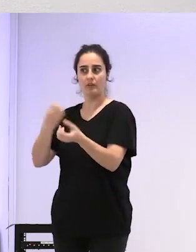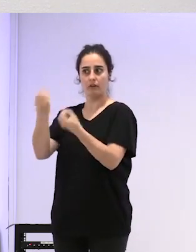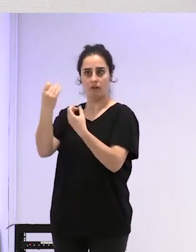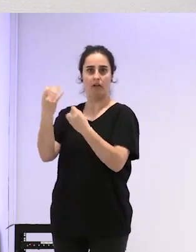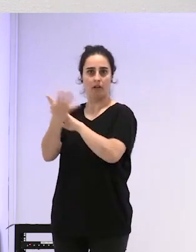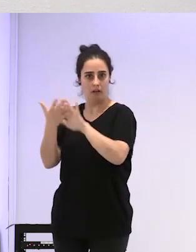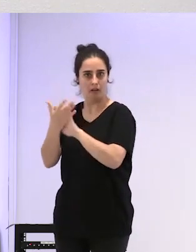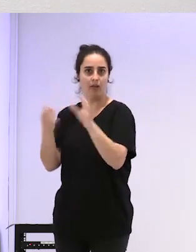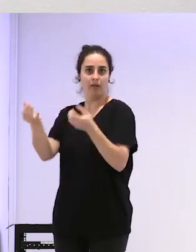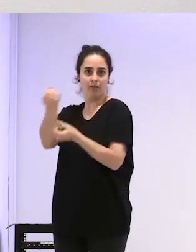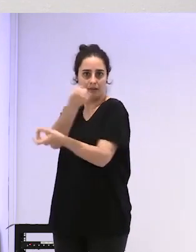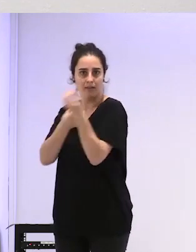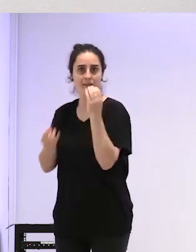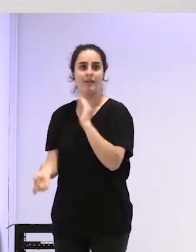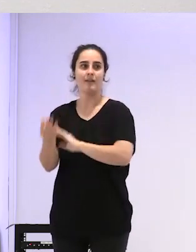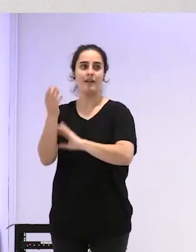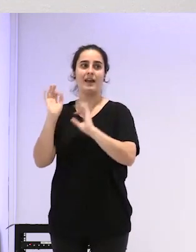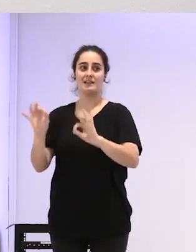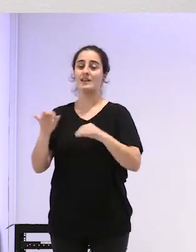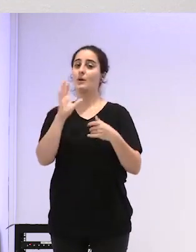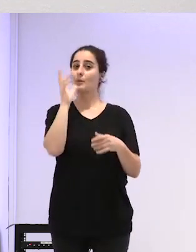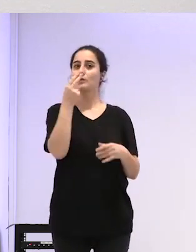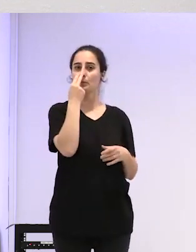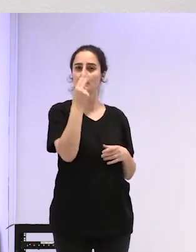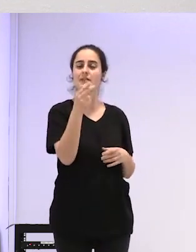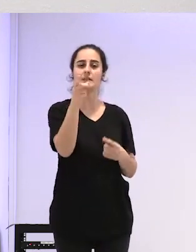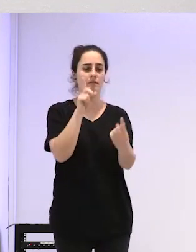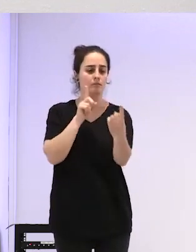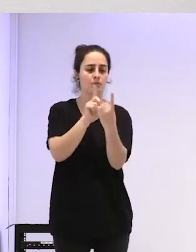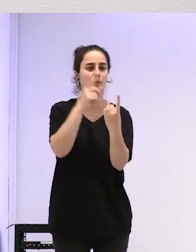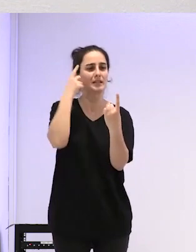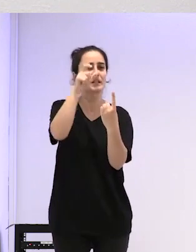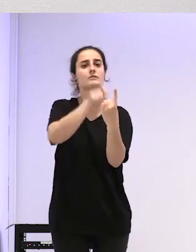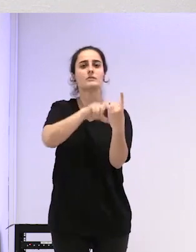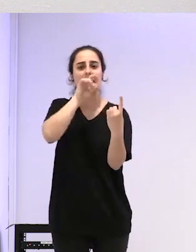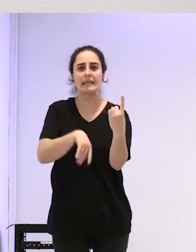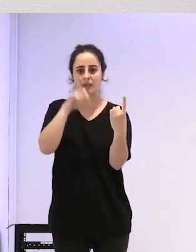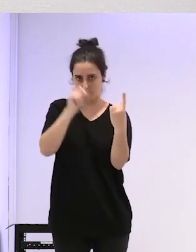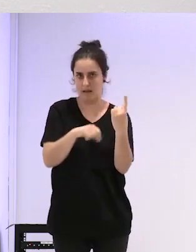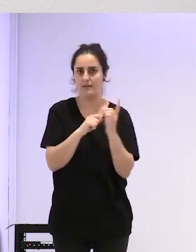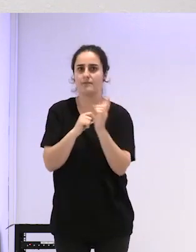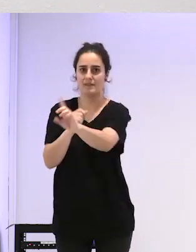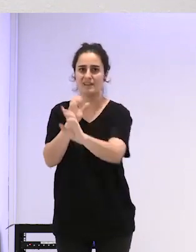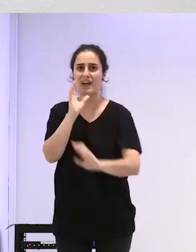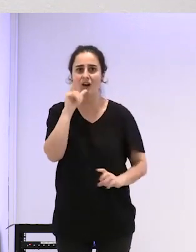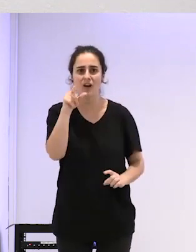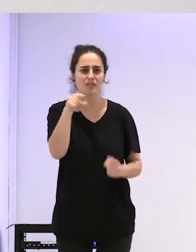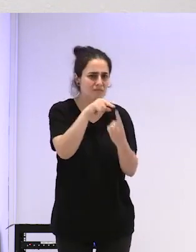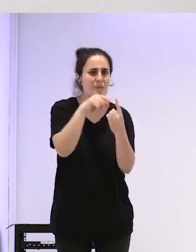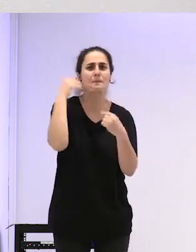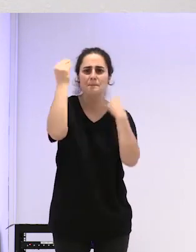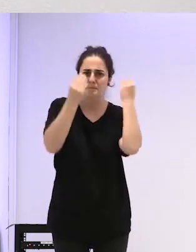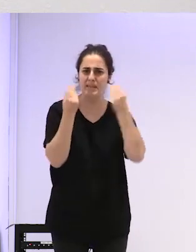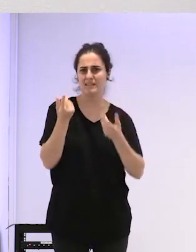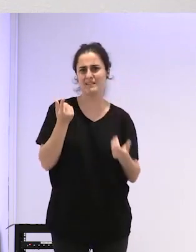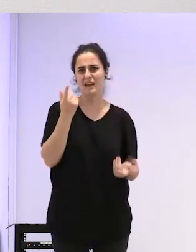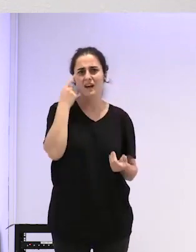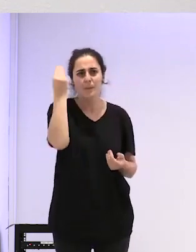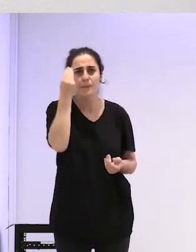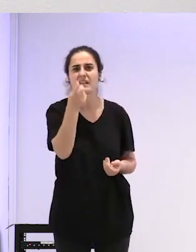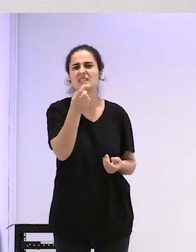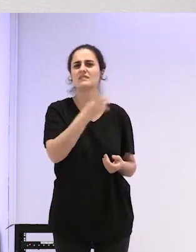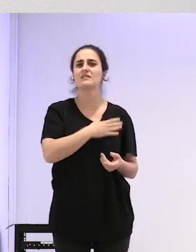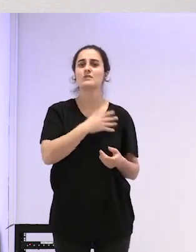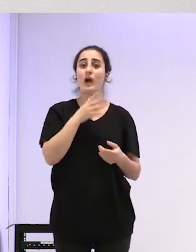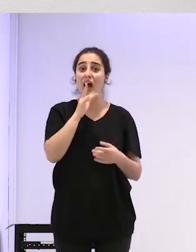ya sales de esta visita sabiendo que no vamos a hacer más pasos o sea ahora piensa qué